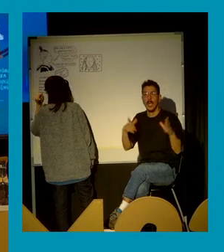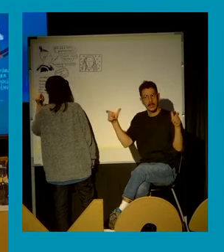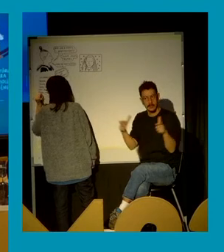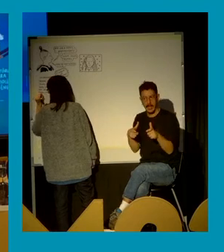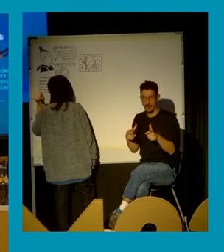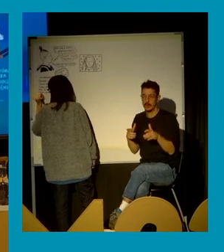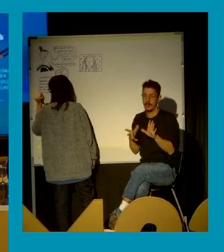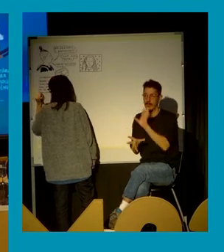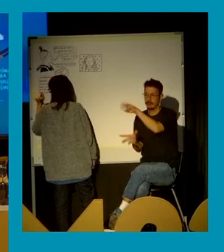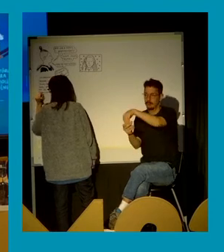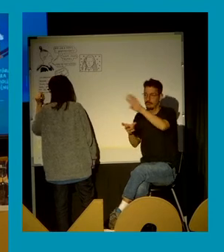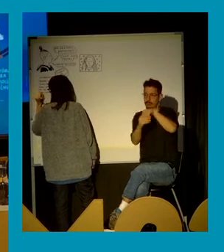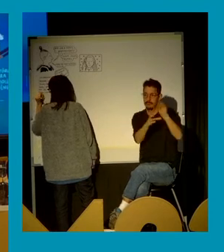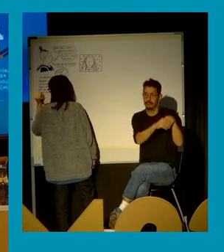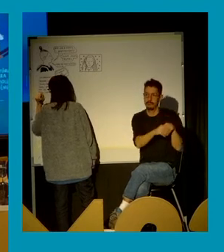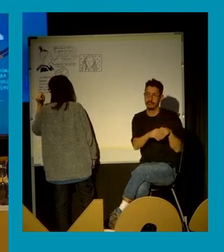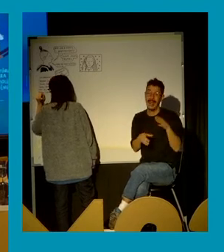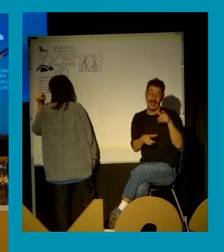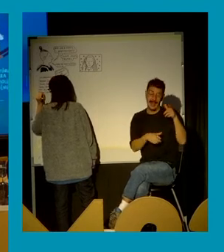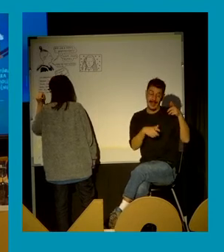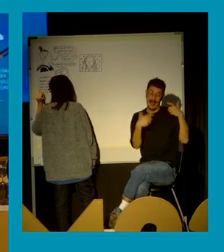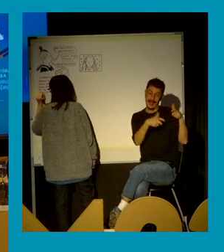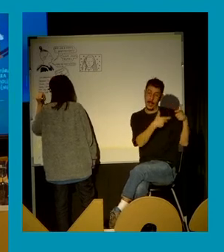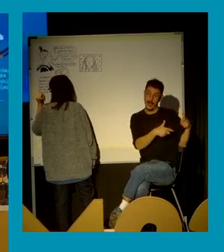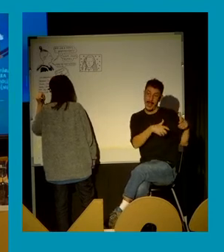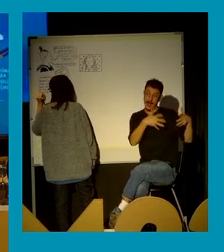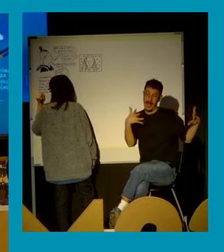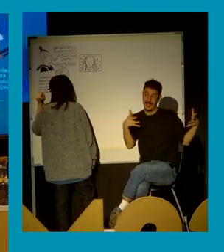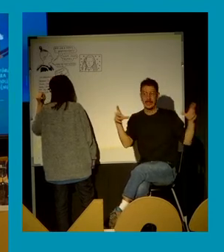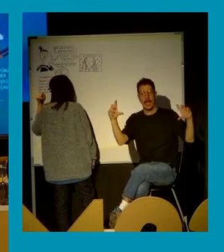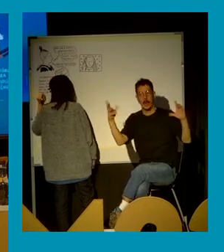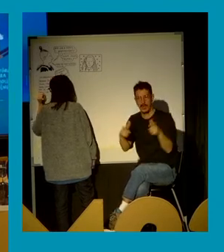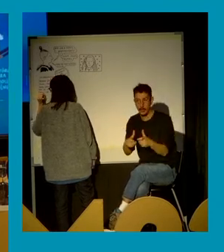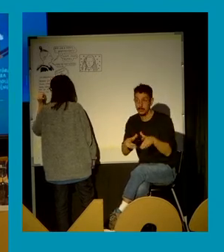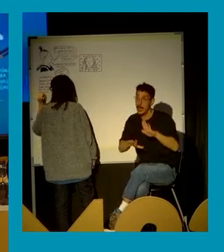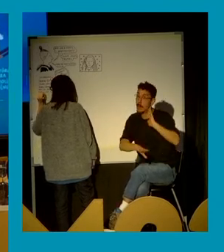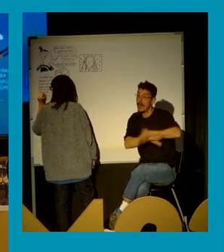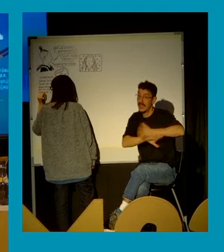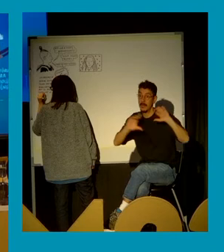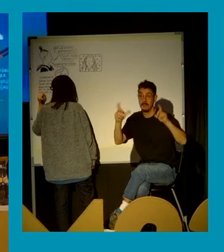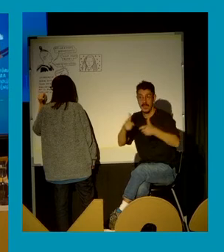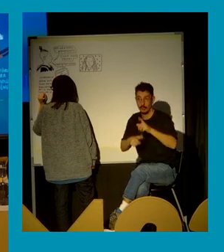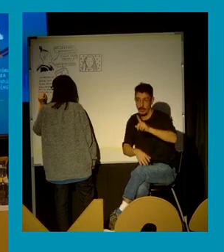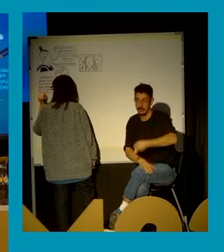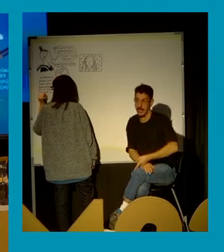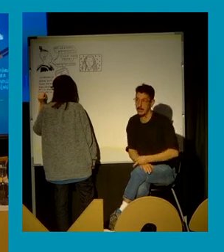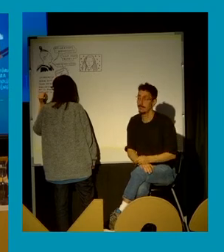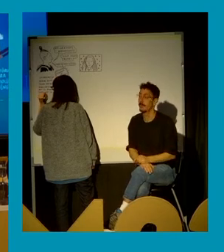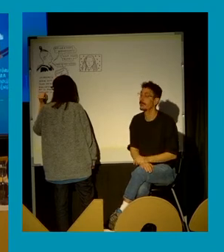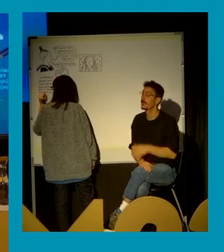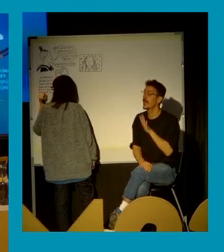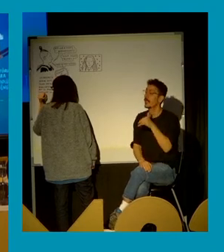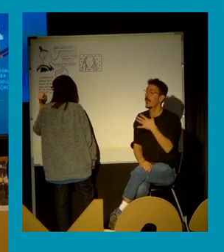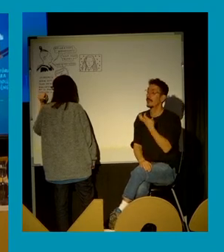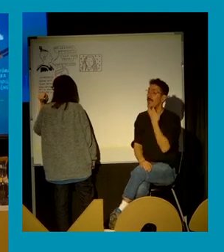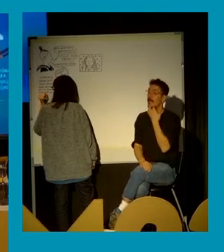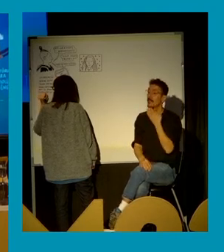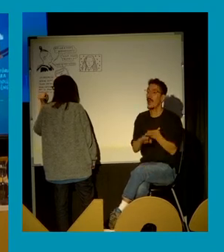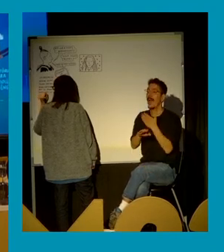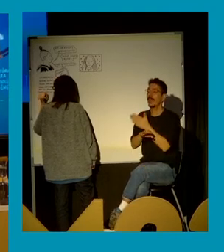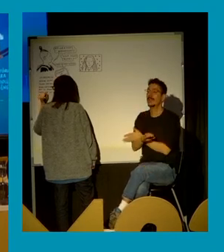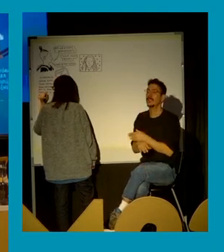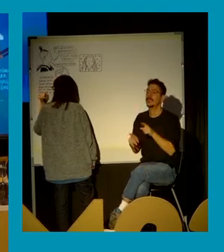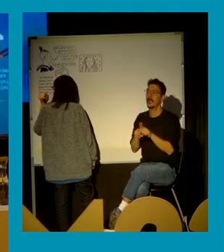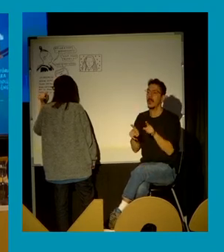lo dejo ahí para que después googleéis o miréis por internet. Por ejemplo, aquí los casos emblemáticos, en el caso de